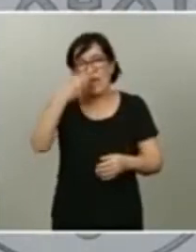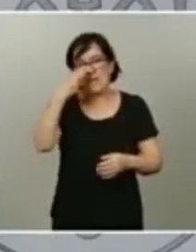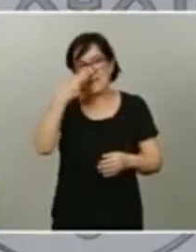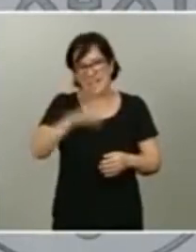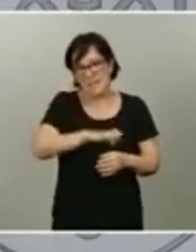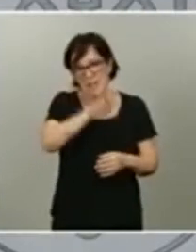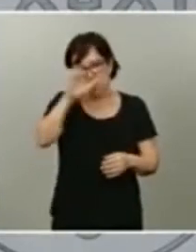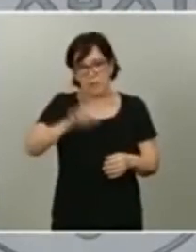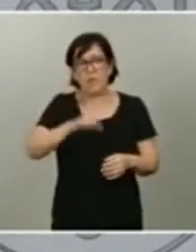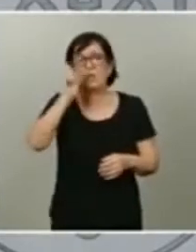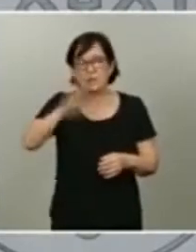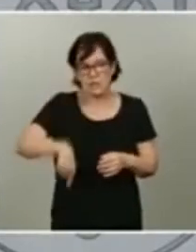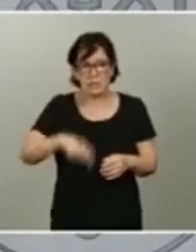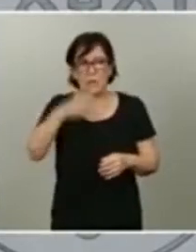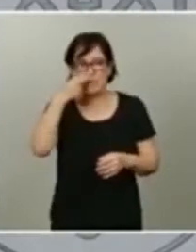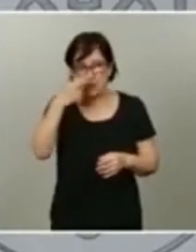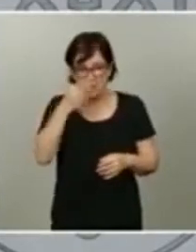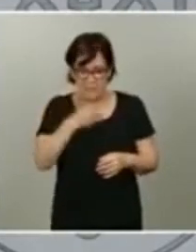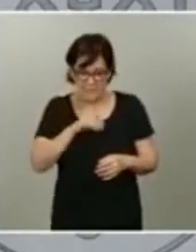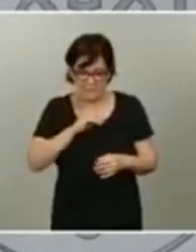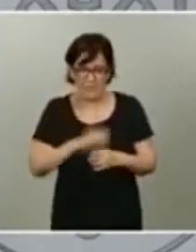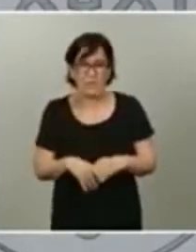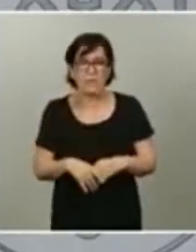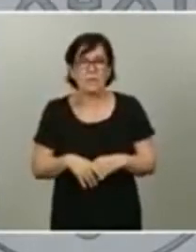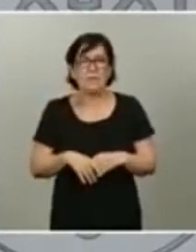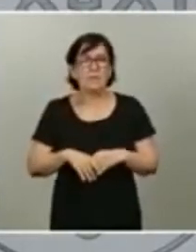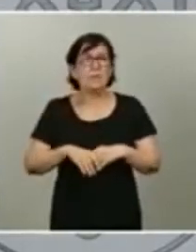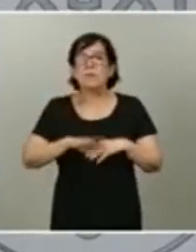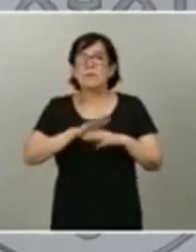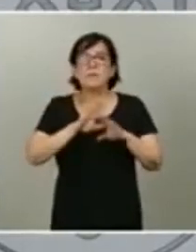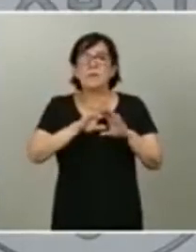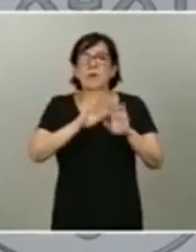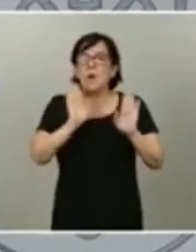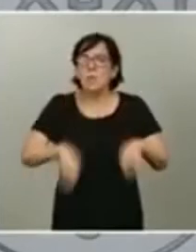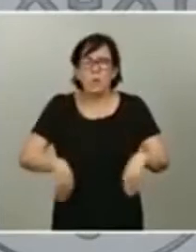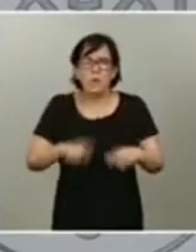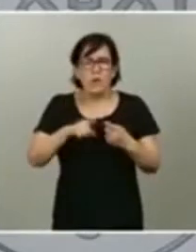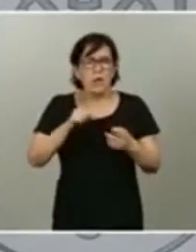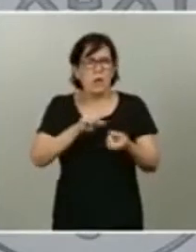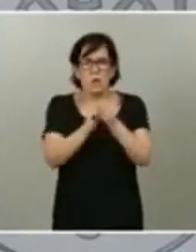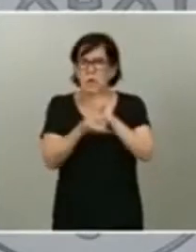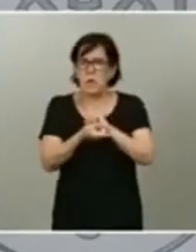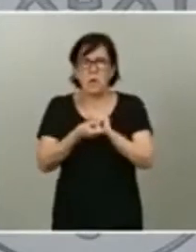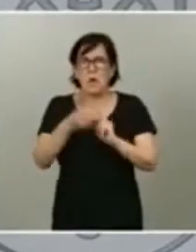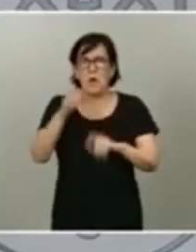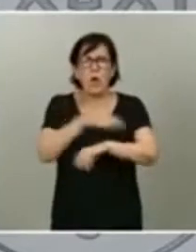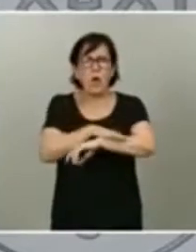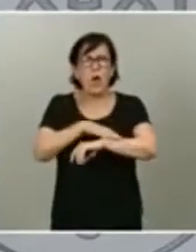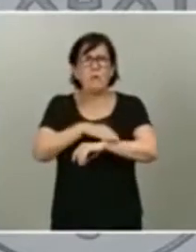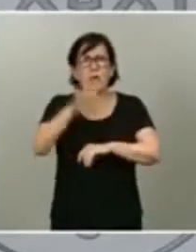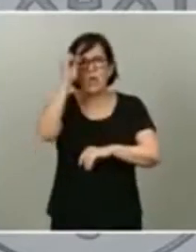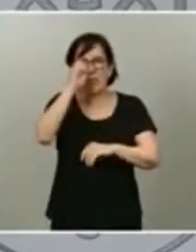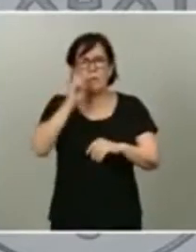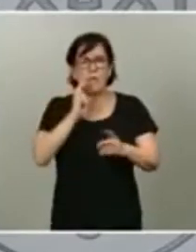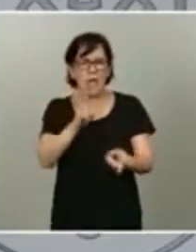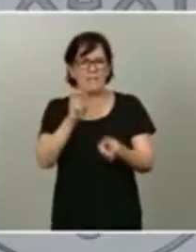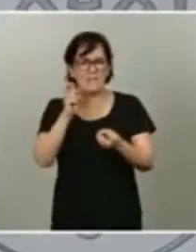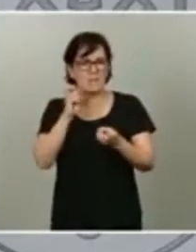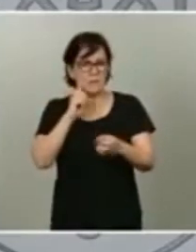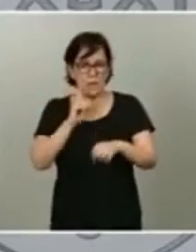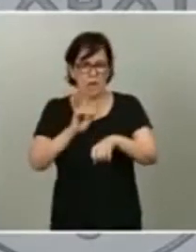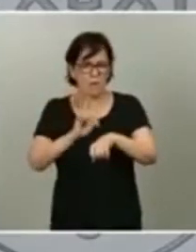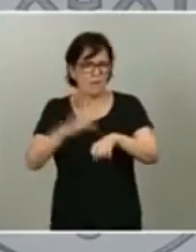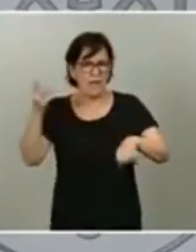también por el interés de España. Y, por último, no ha cambiado el Gobierno su posición respecto a la fiscalidad digital en ningún caso.